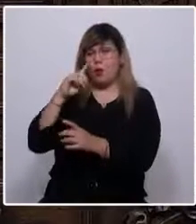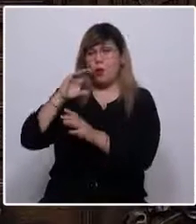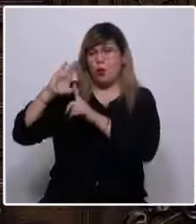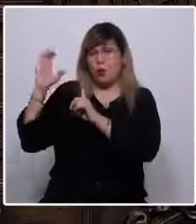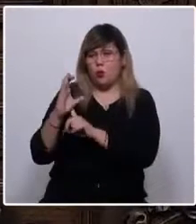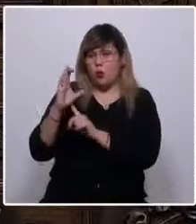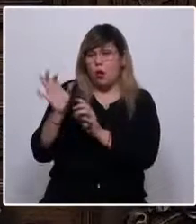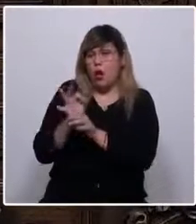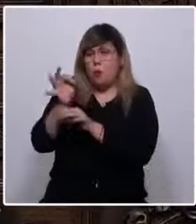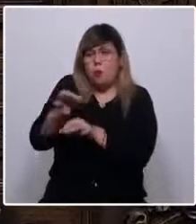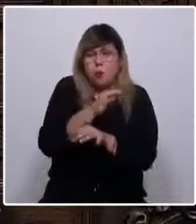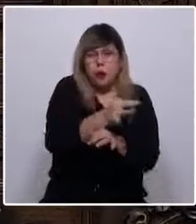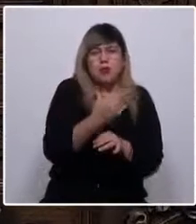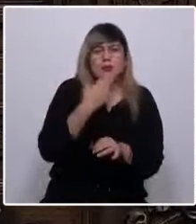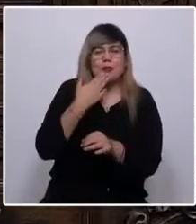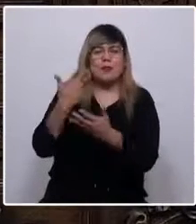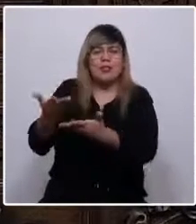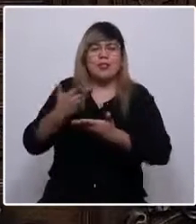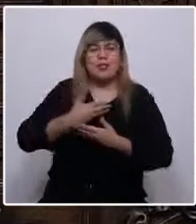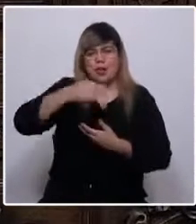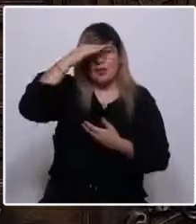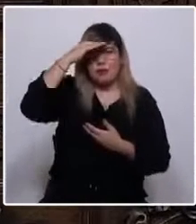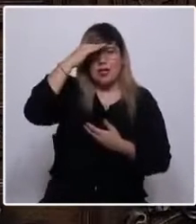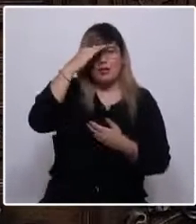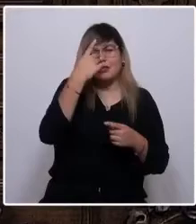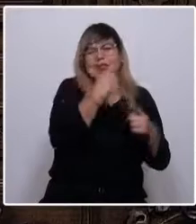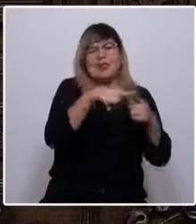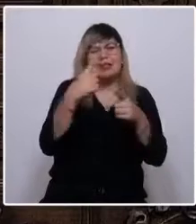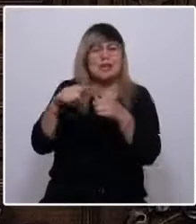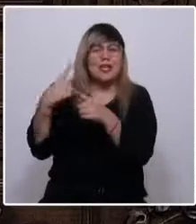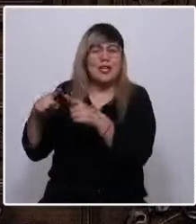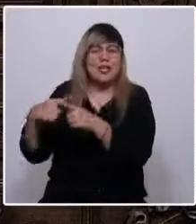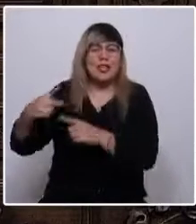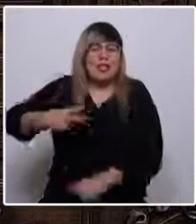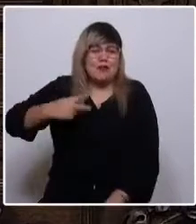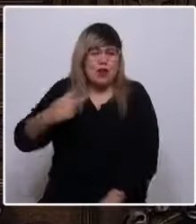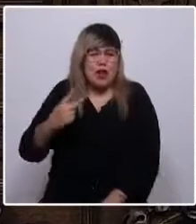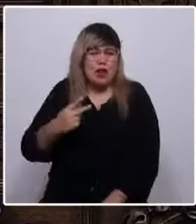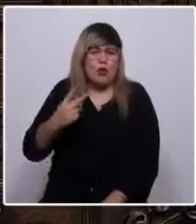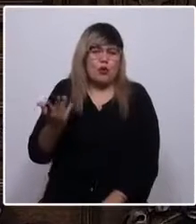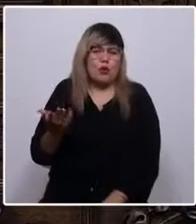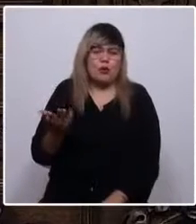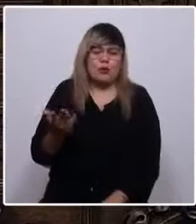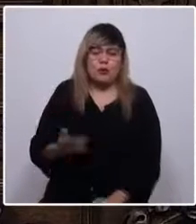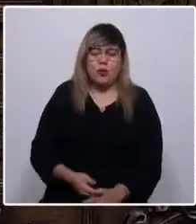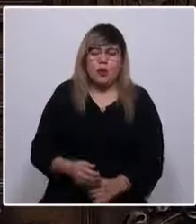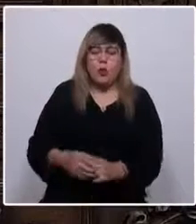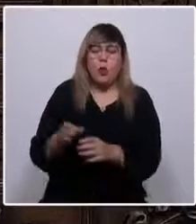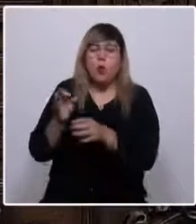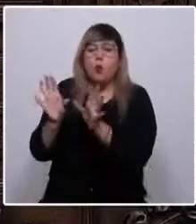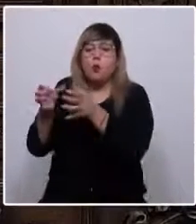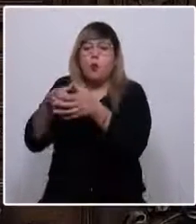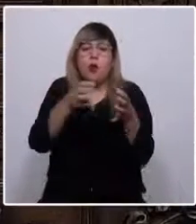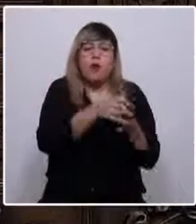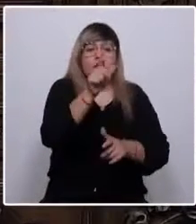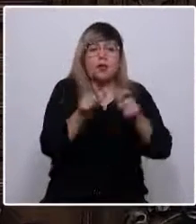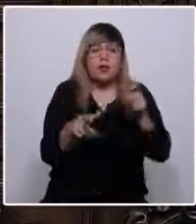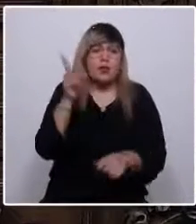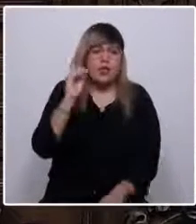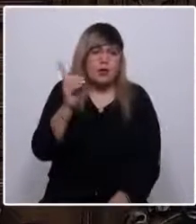nuevos pueblos que traen experiencias plagadas de tesoros y con carga de amargura, los pueblos de personas con discapacidad